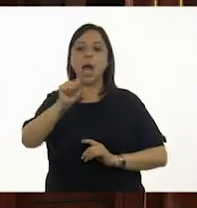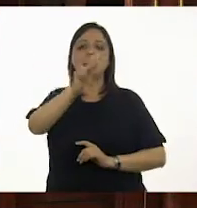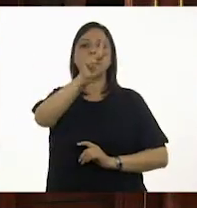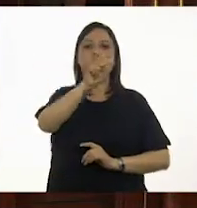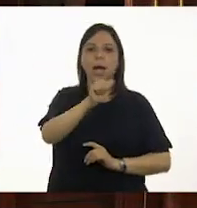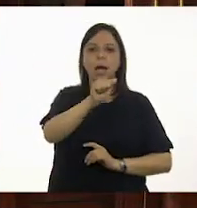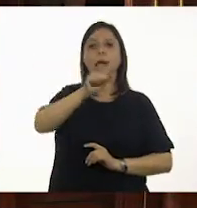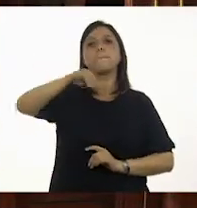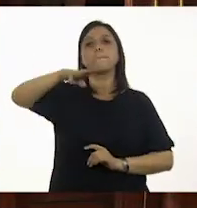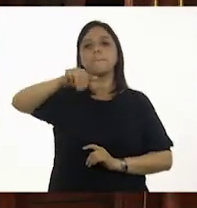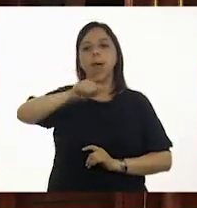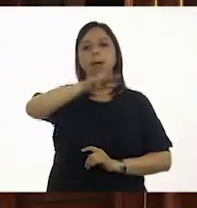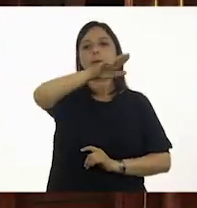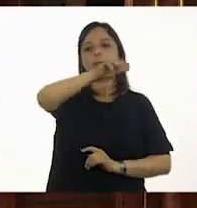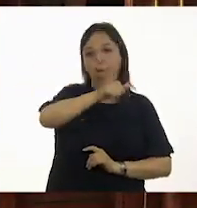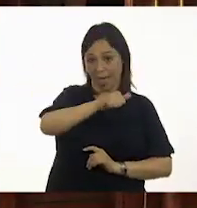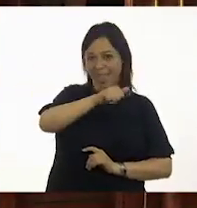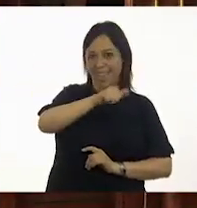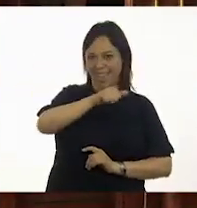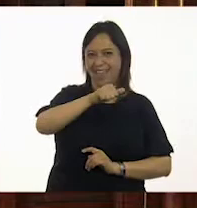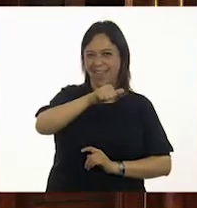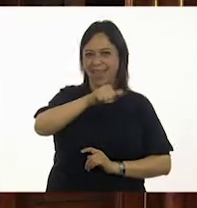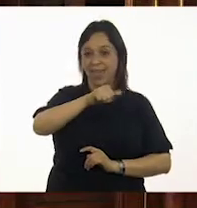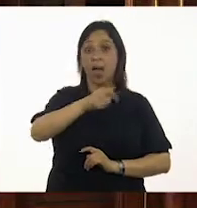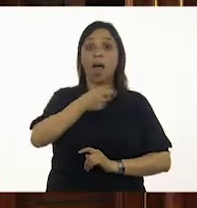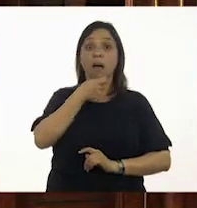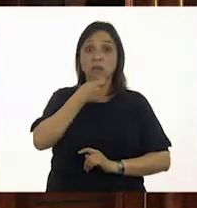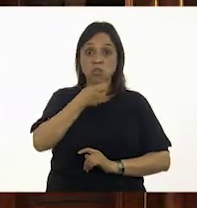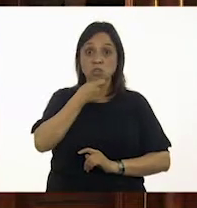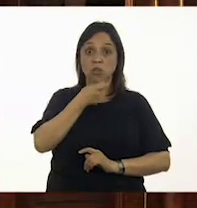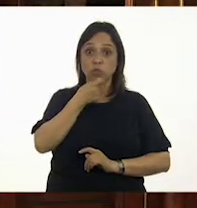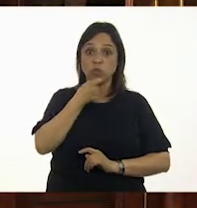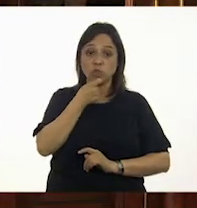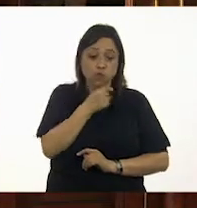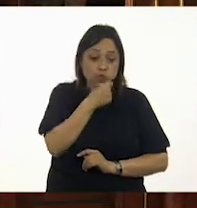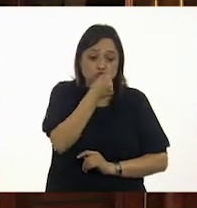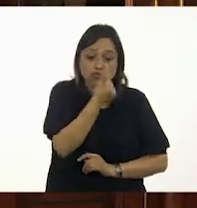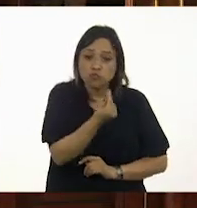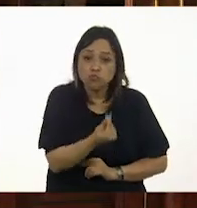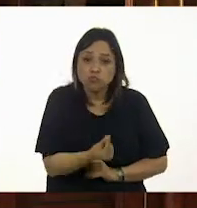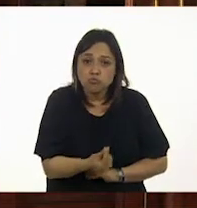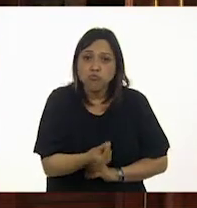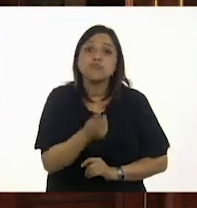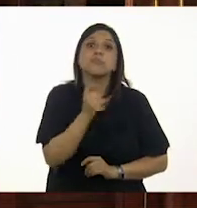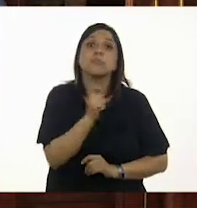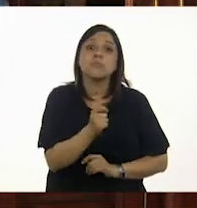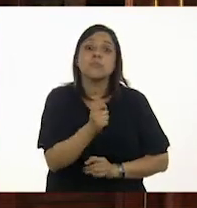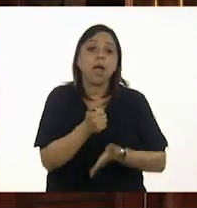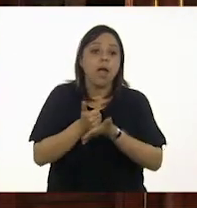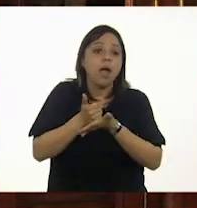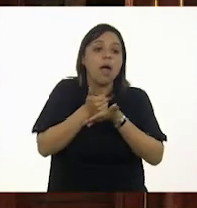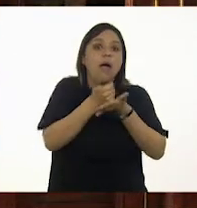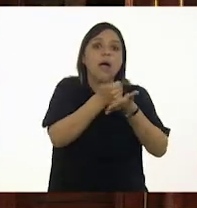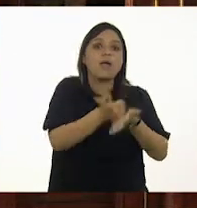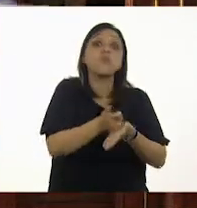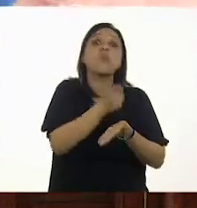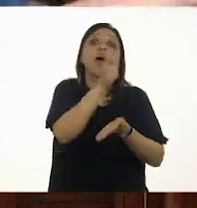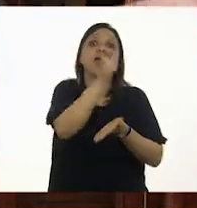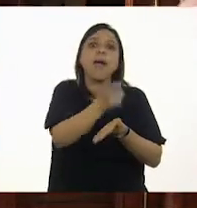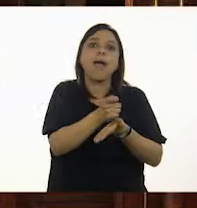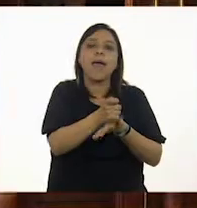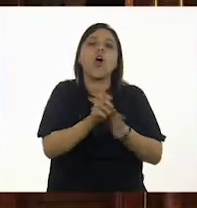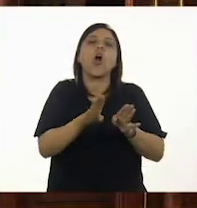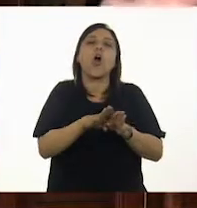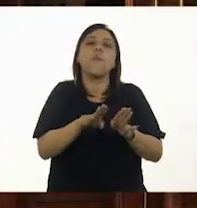mamá, a los niños, desde muy, muy, muy pequeñitos, los ayuda a, ¿cómo les diría yo?, a